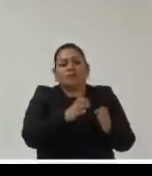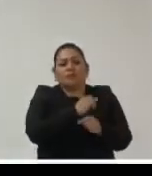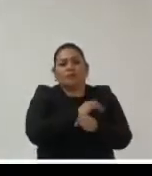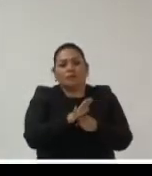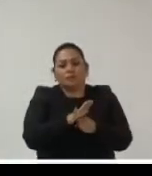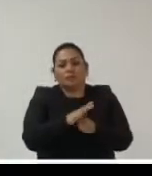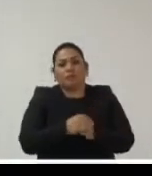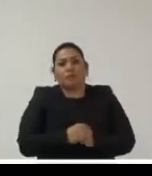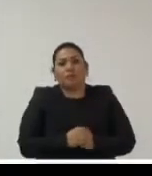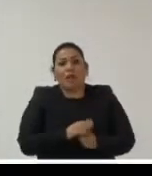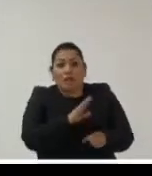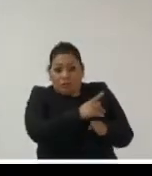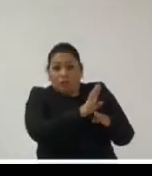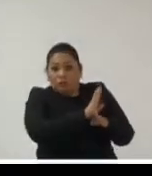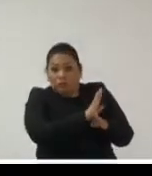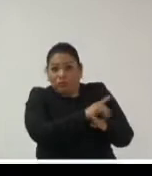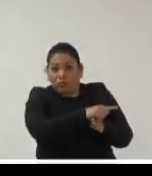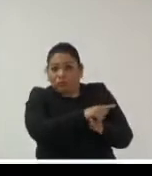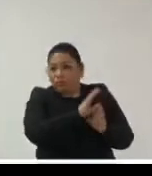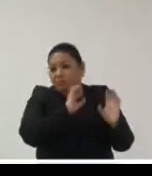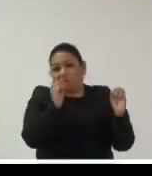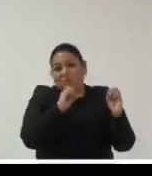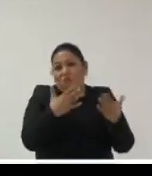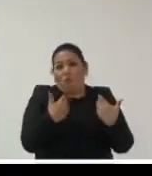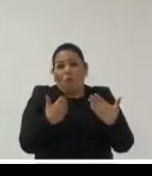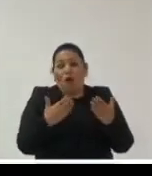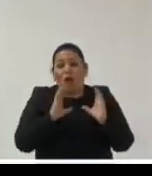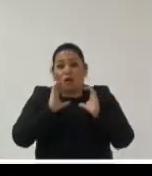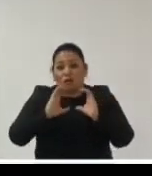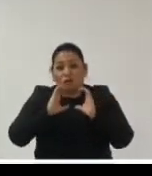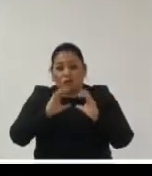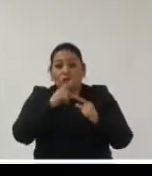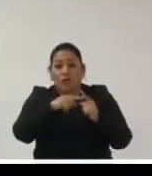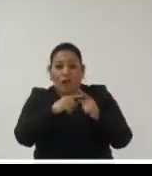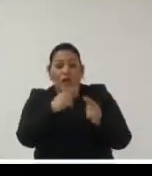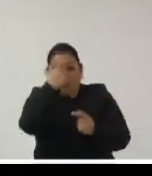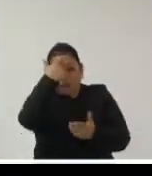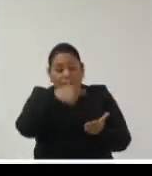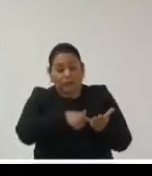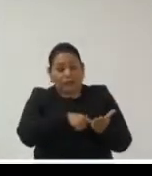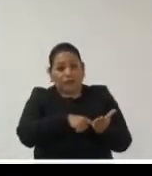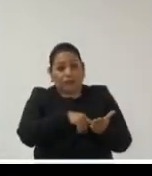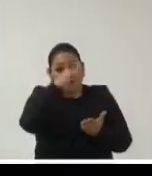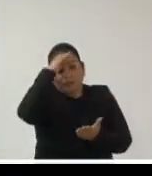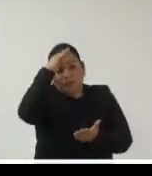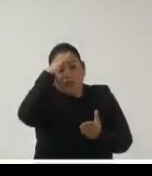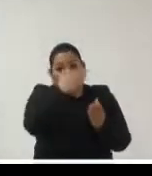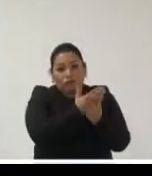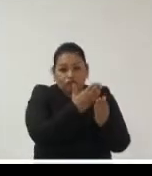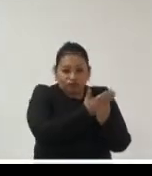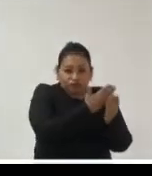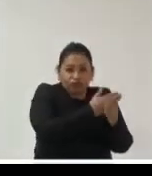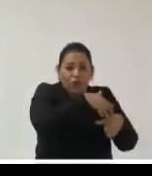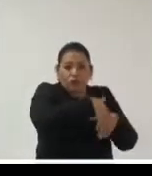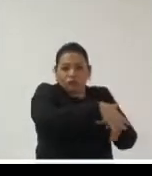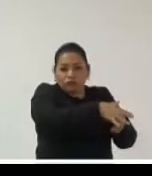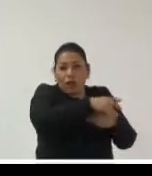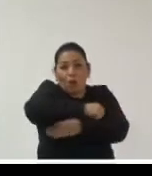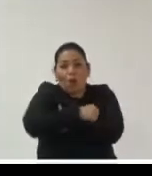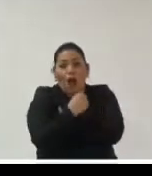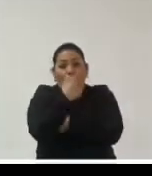beneficio eso solamente para mencionar algunos aspectos en los que yo creo que tendríamos que reflexionar los archivistas hasta donde estamos